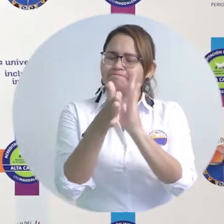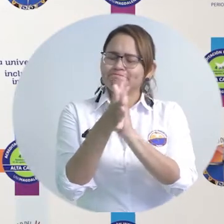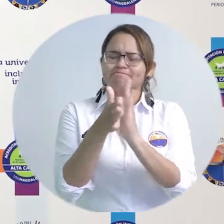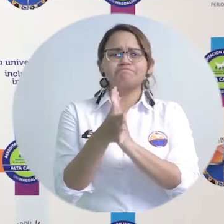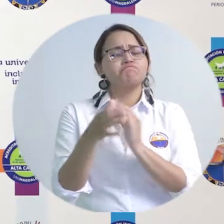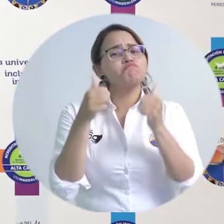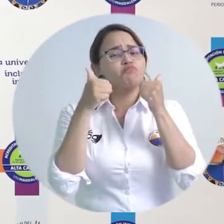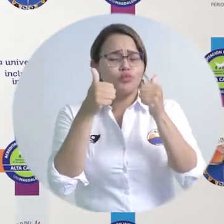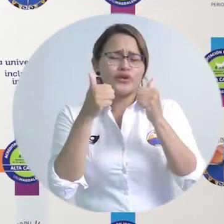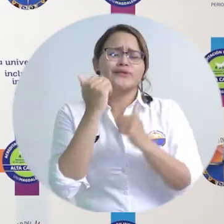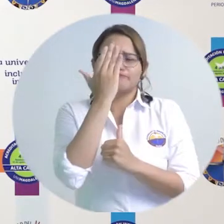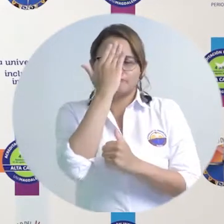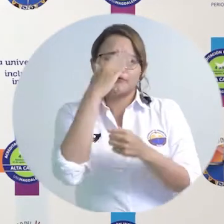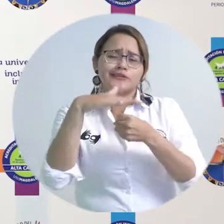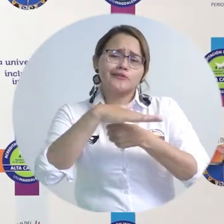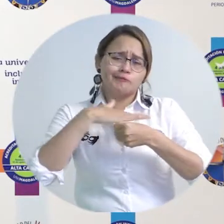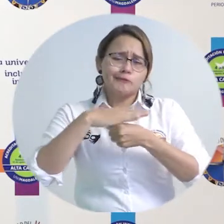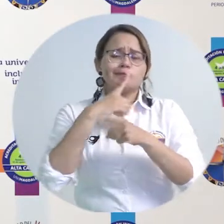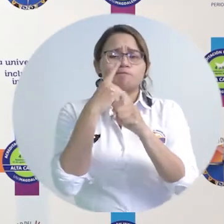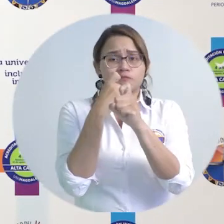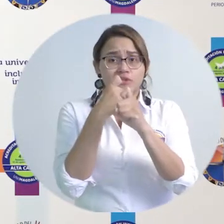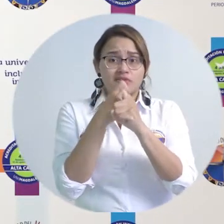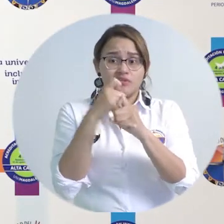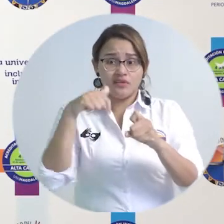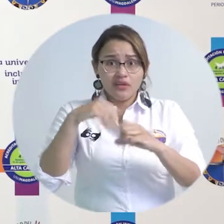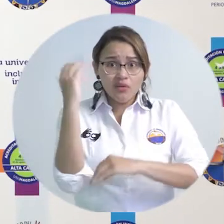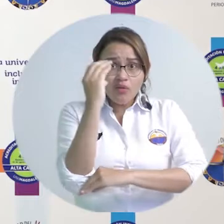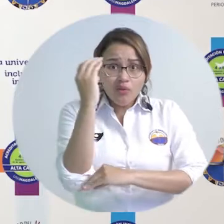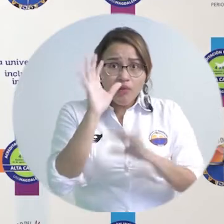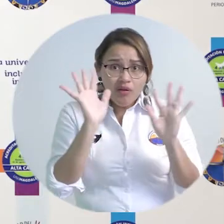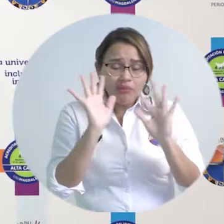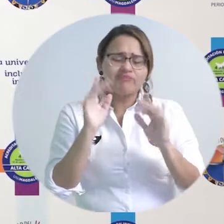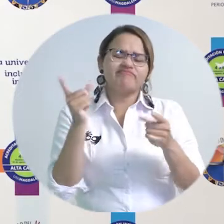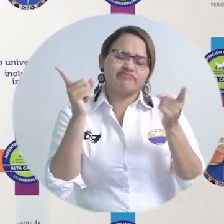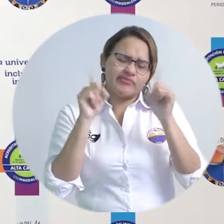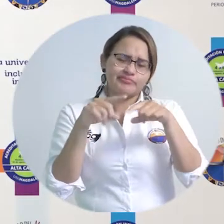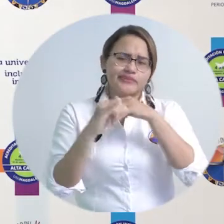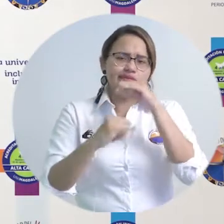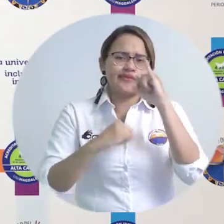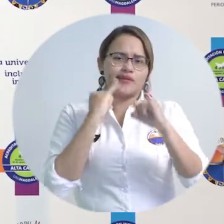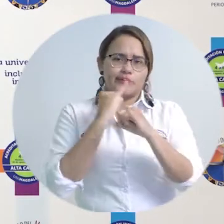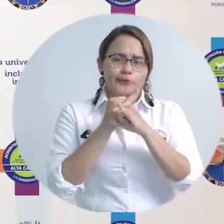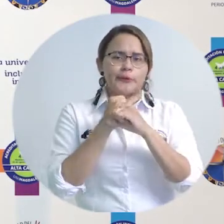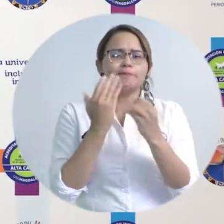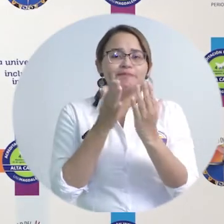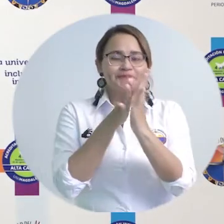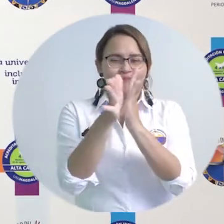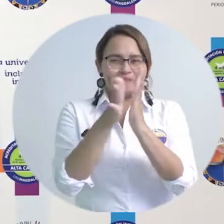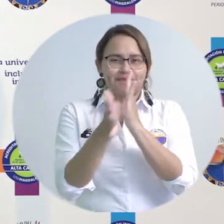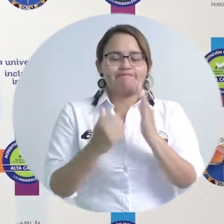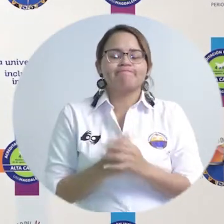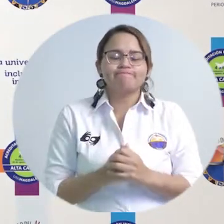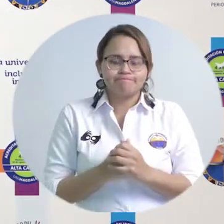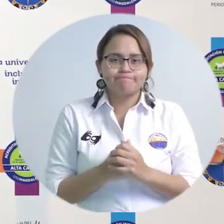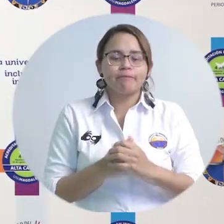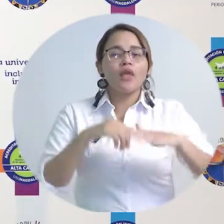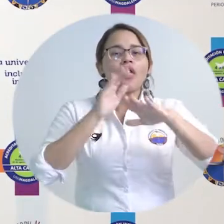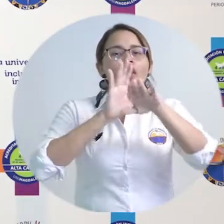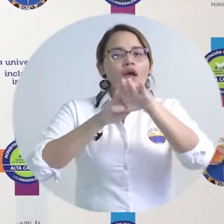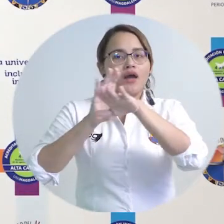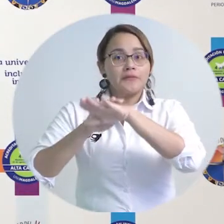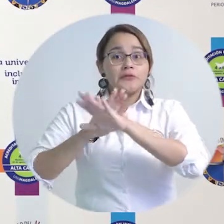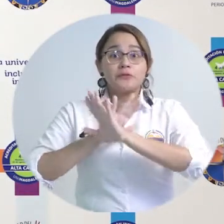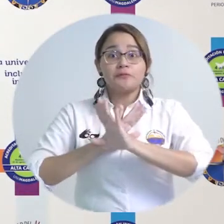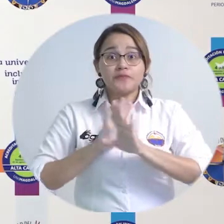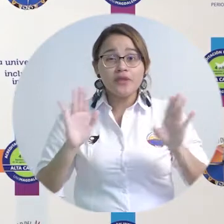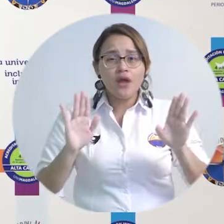de esta situación tan difícil que estamos atravesando, no solo en Colombia, sino a nivel internacional. Hemos cerrado en esta primera etapa,